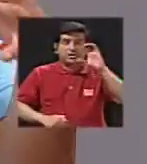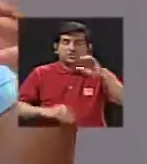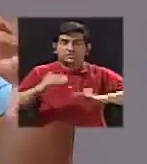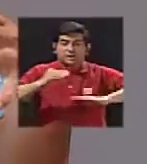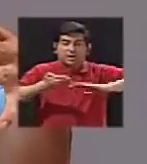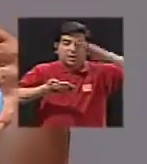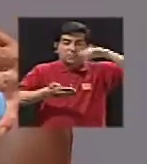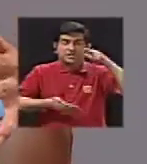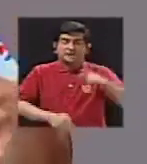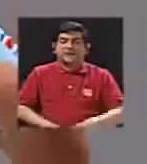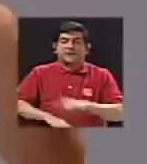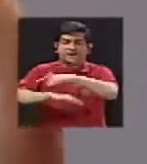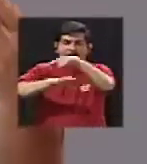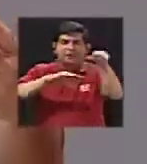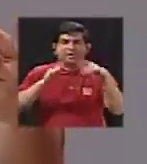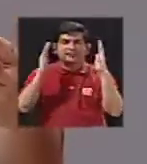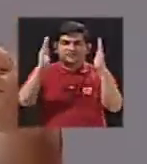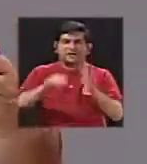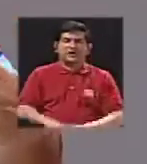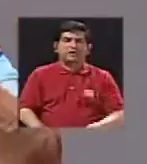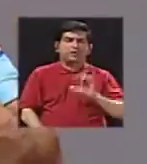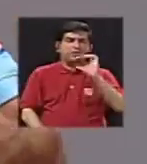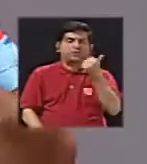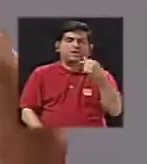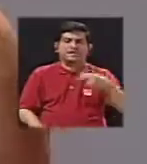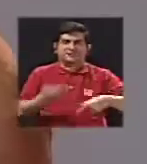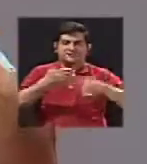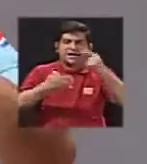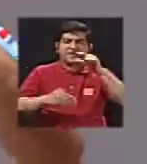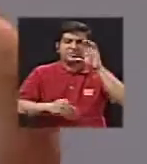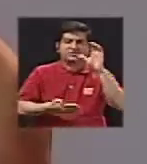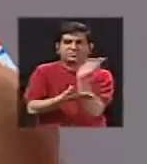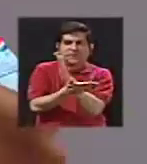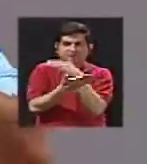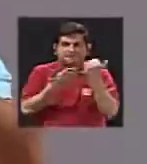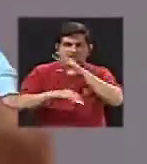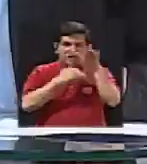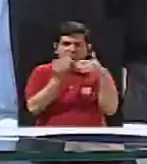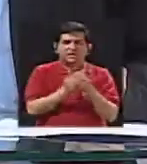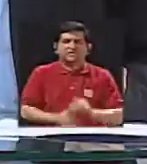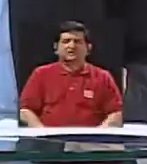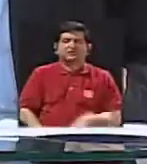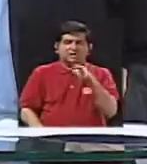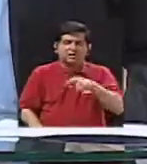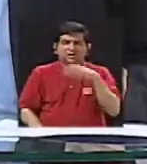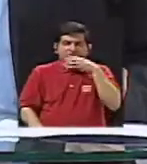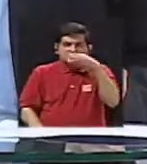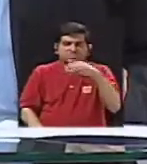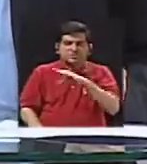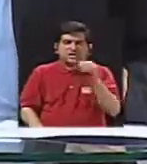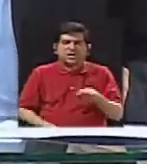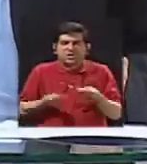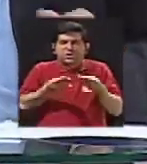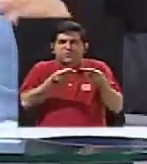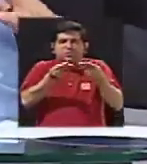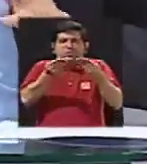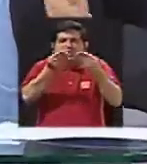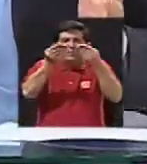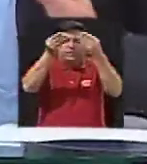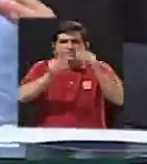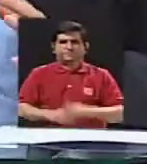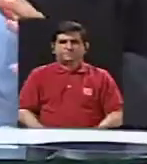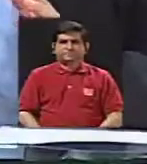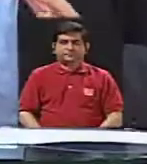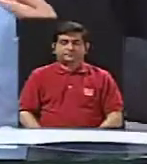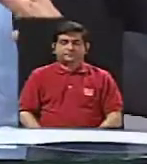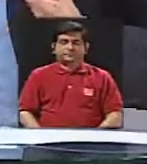a ese lago tan grande. Y ahora, a los 10 grados centígrados, pues, es parte de todo el calentamiento y evaporación que está sufriendo. ¿Hay alguna forma